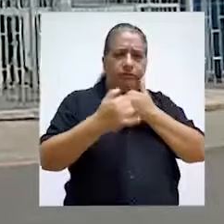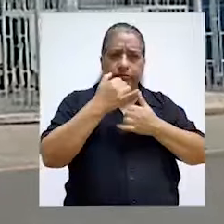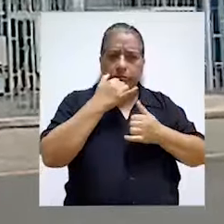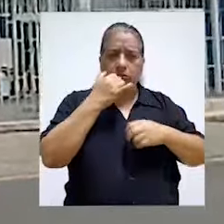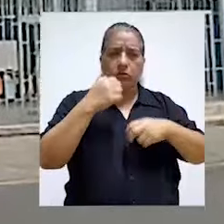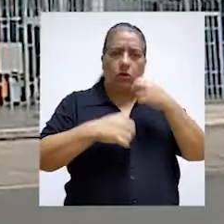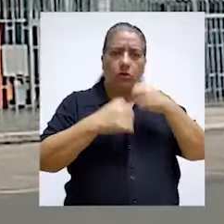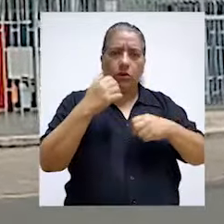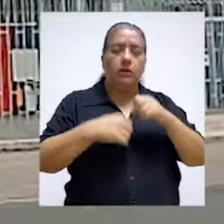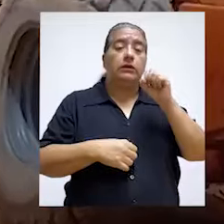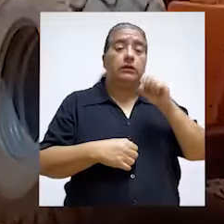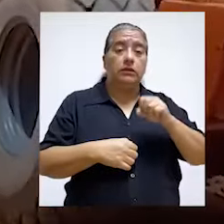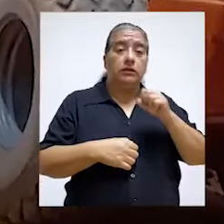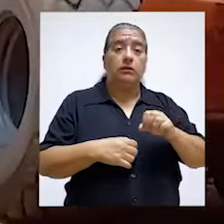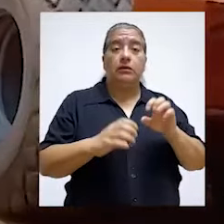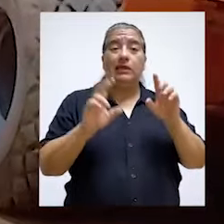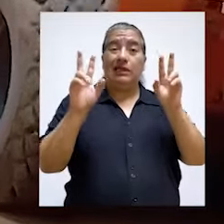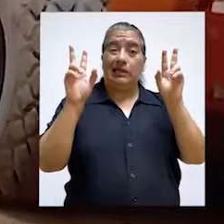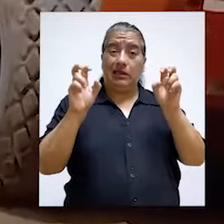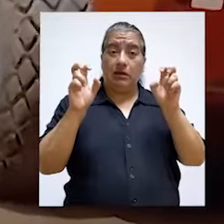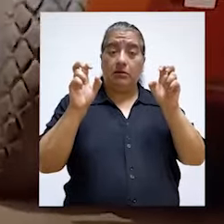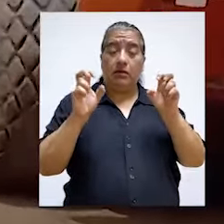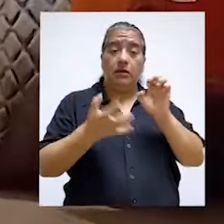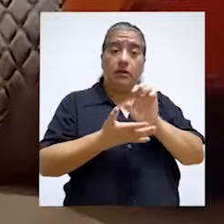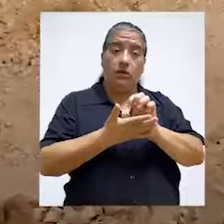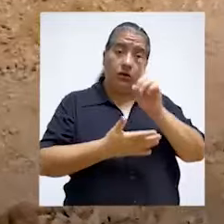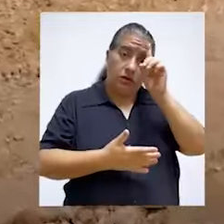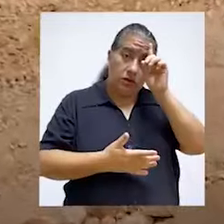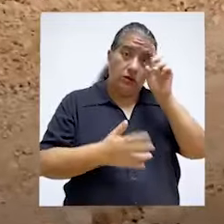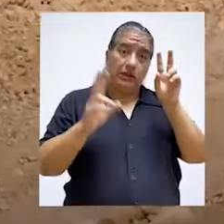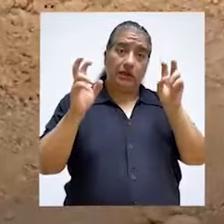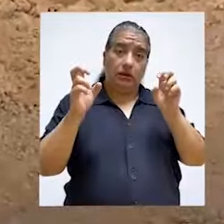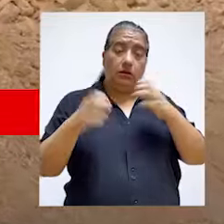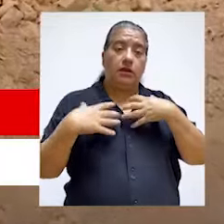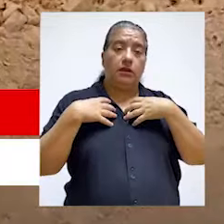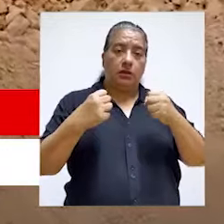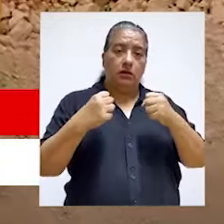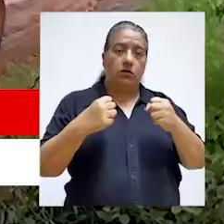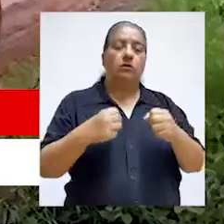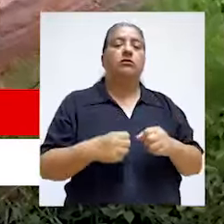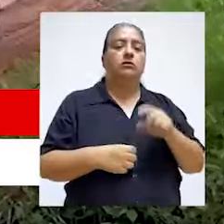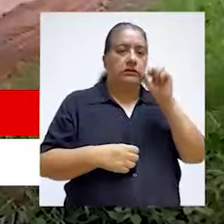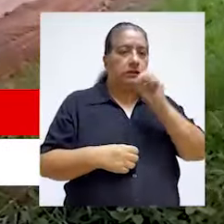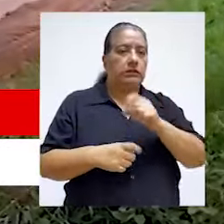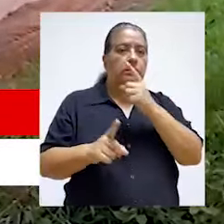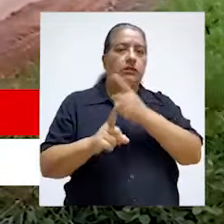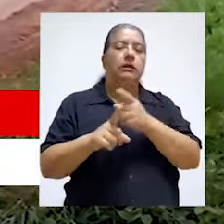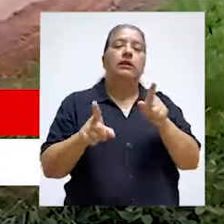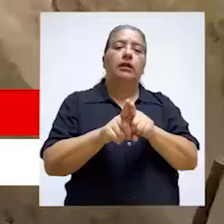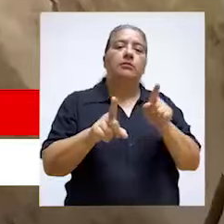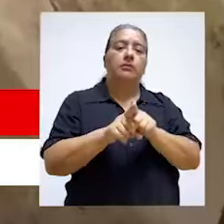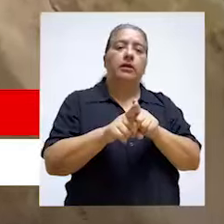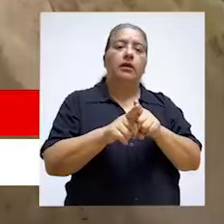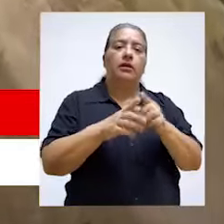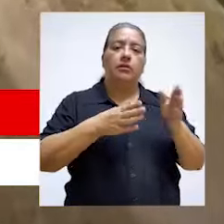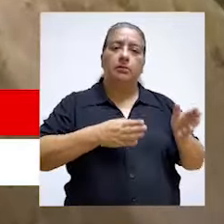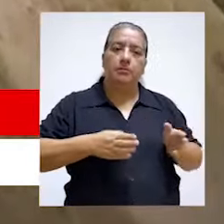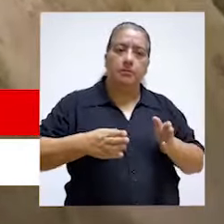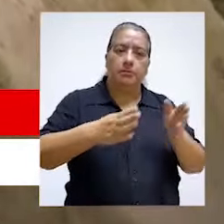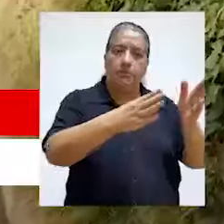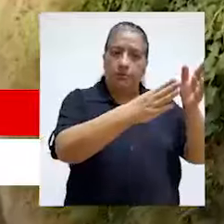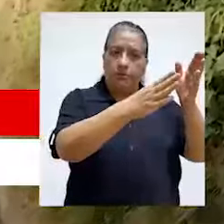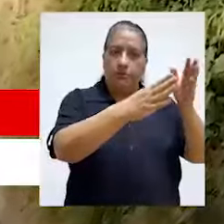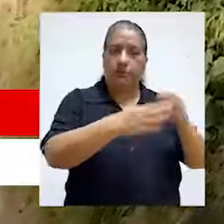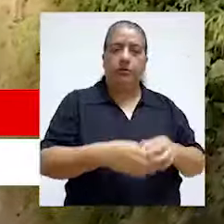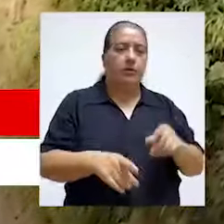de PROBIAS nacional y PROBIAS descentralizado, donde también cumplen exactamente las mismas características en el caso del sector transportes. Una